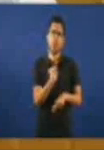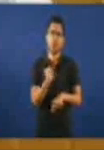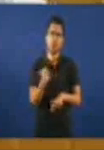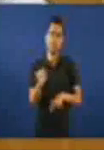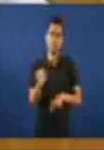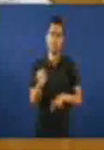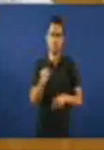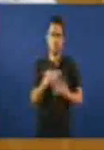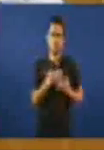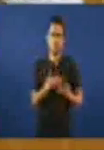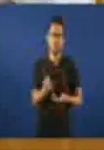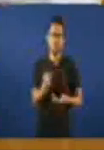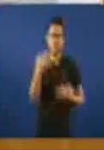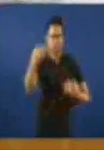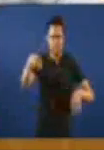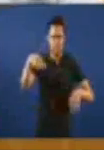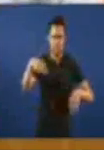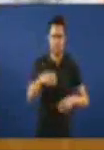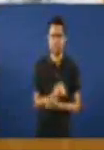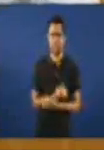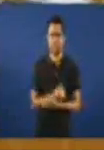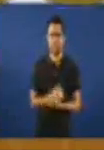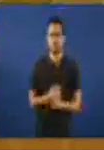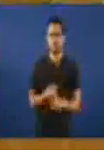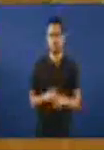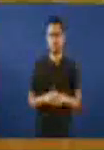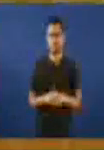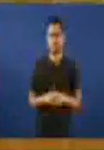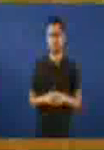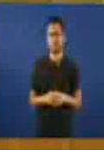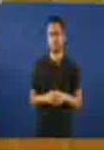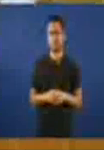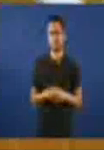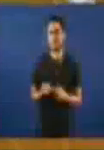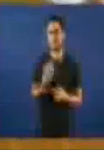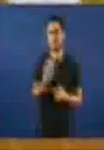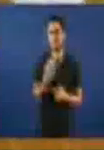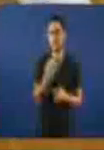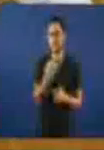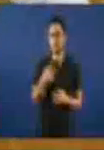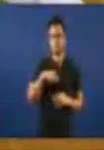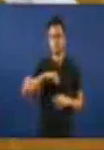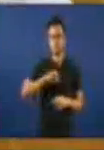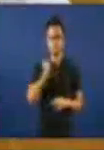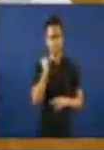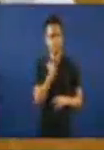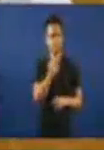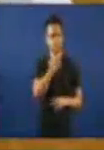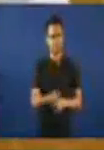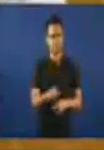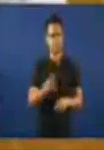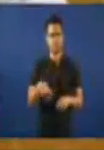Calcada de nós conducindo un automóvil de maneira imprudente e temerária, se matamos unha persona, seríamos acusados de homicidio